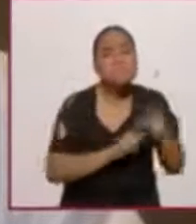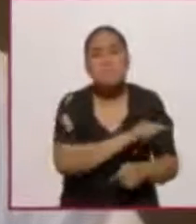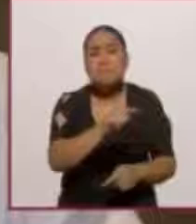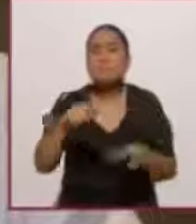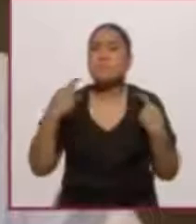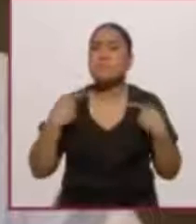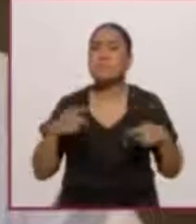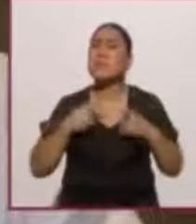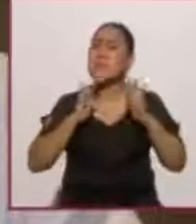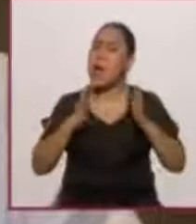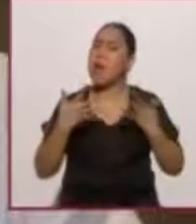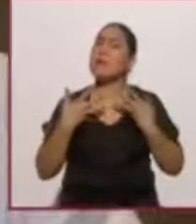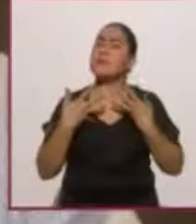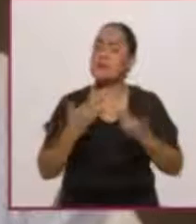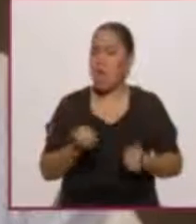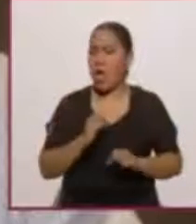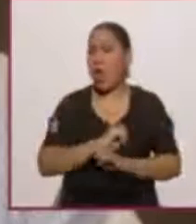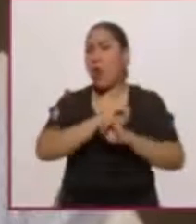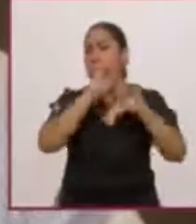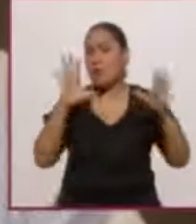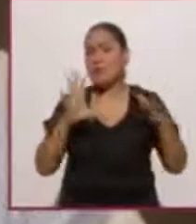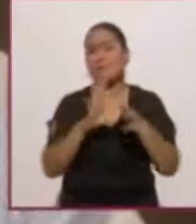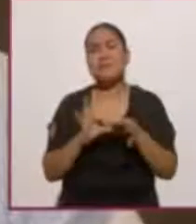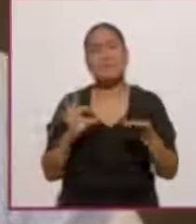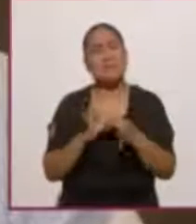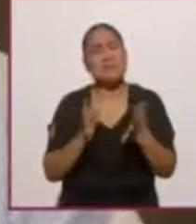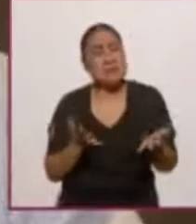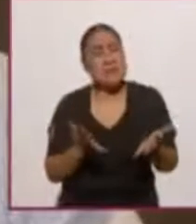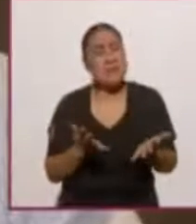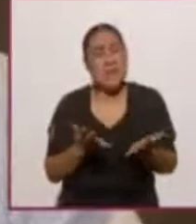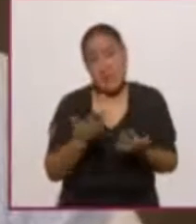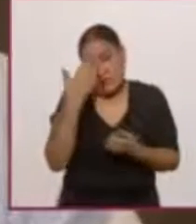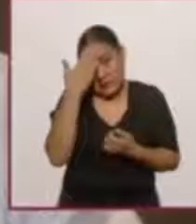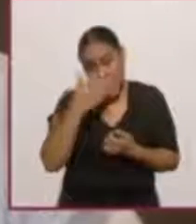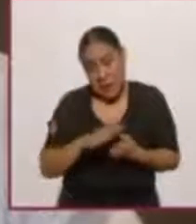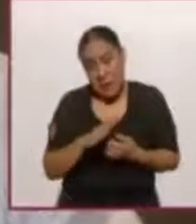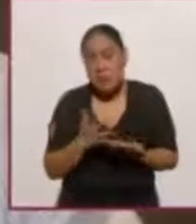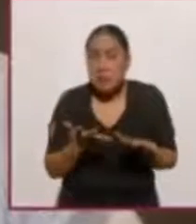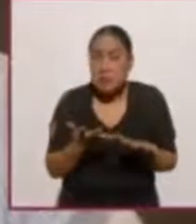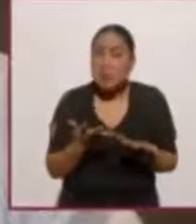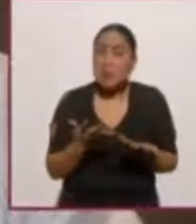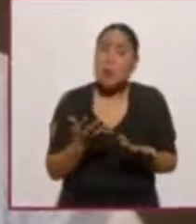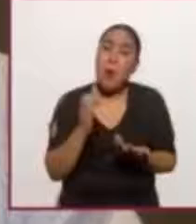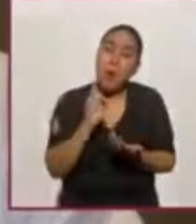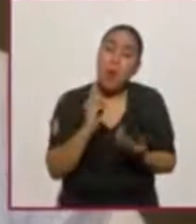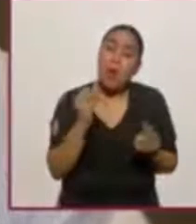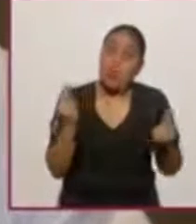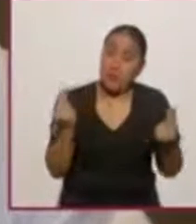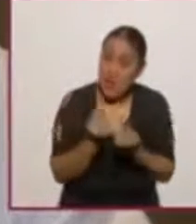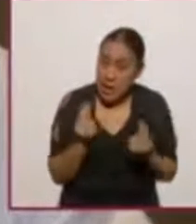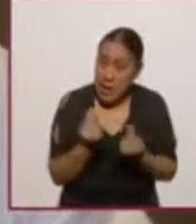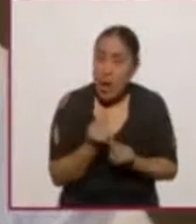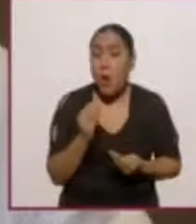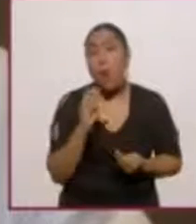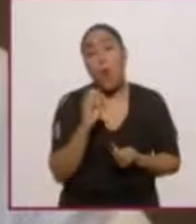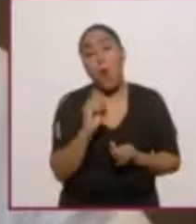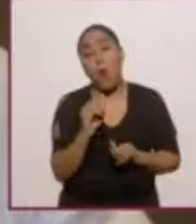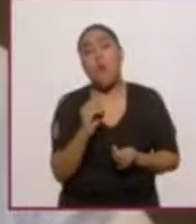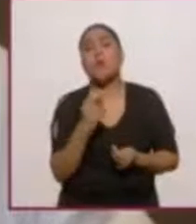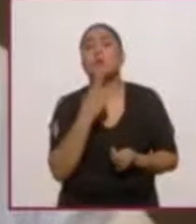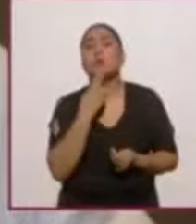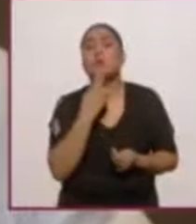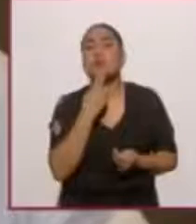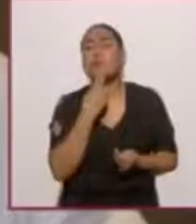bastante clara sobre, no sé si la necesidad o sobre la ventaja que puede tener